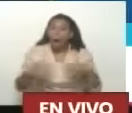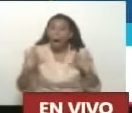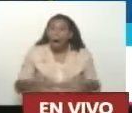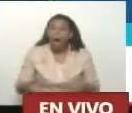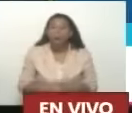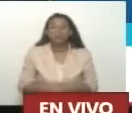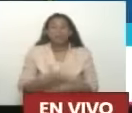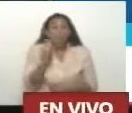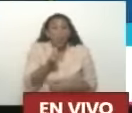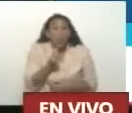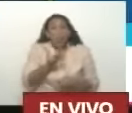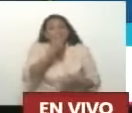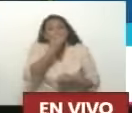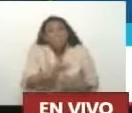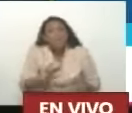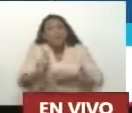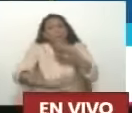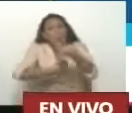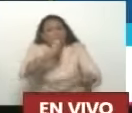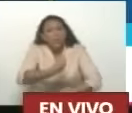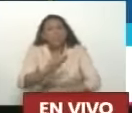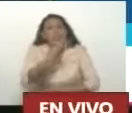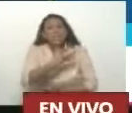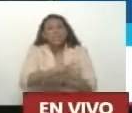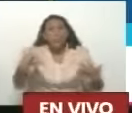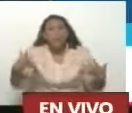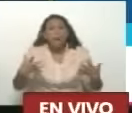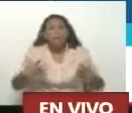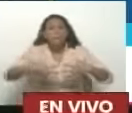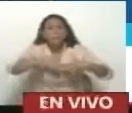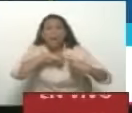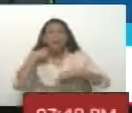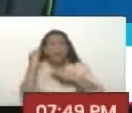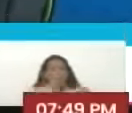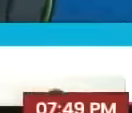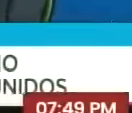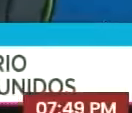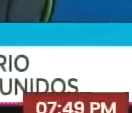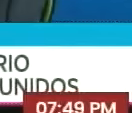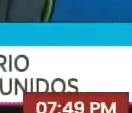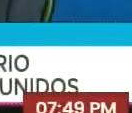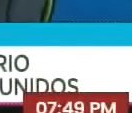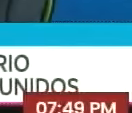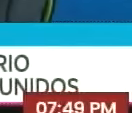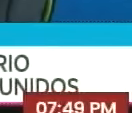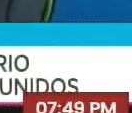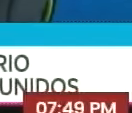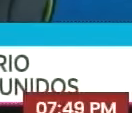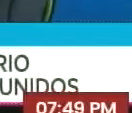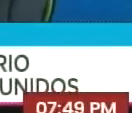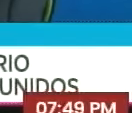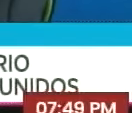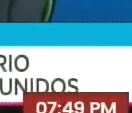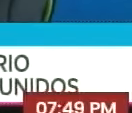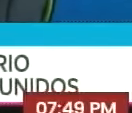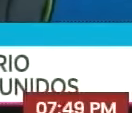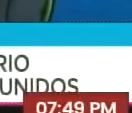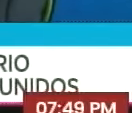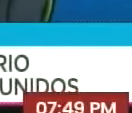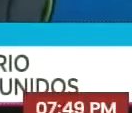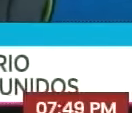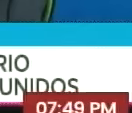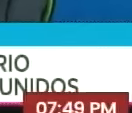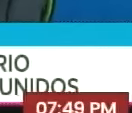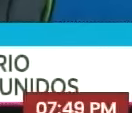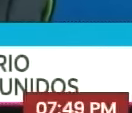bien Que pudiera hacerse Y son 95 mil millones Para la muerte Para masacrar Al pueblo palestino Para mantener